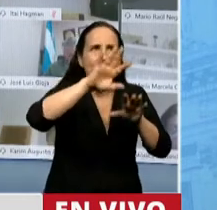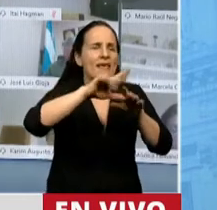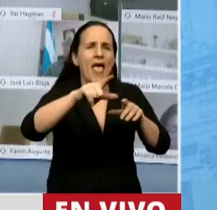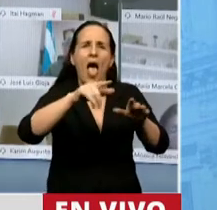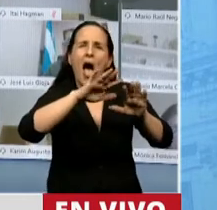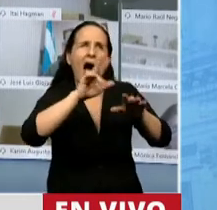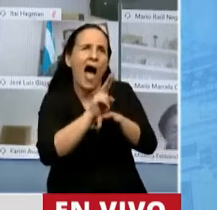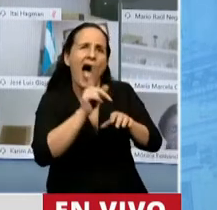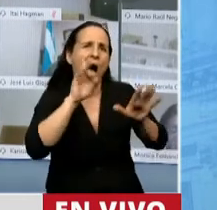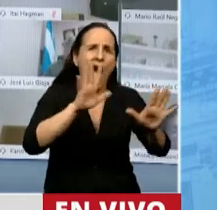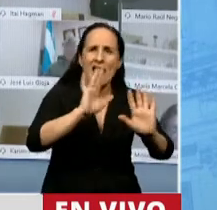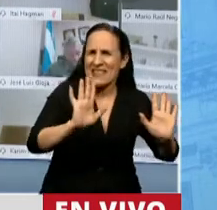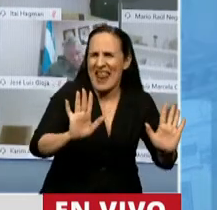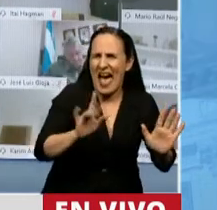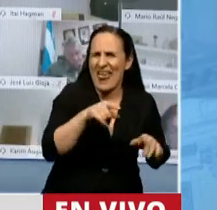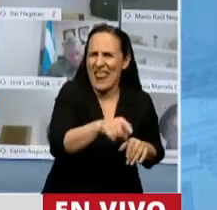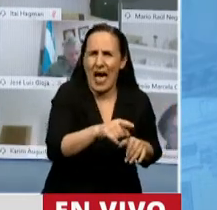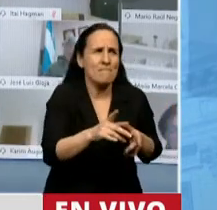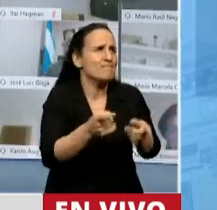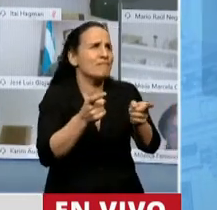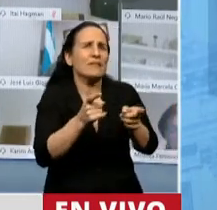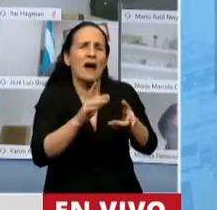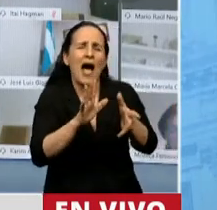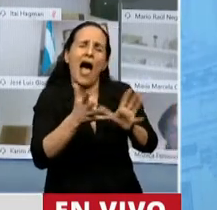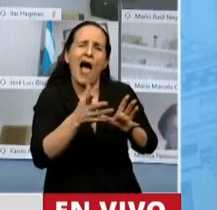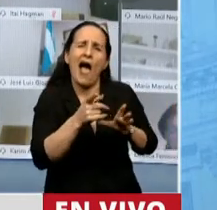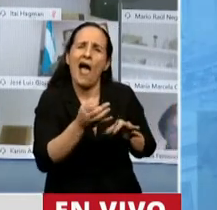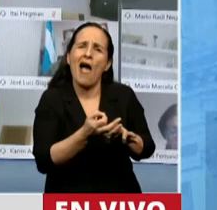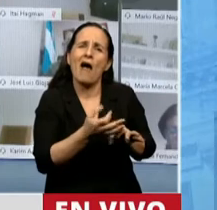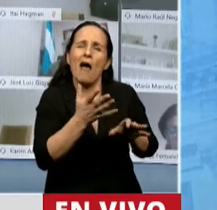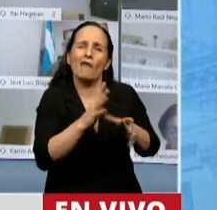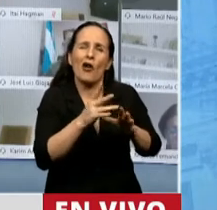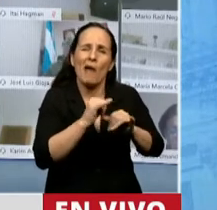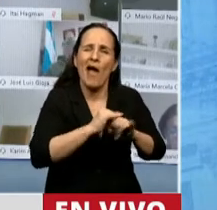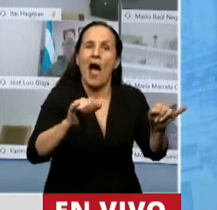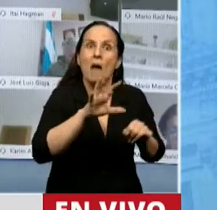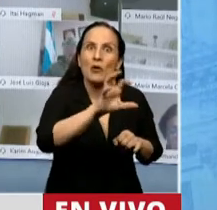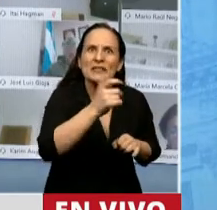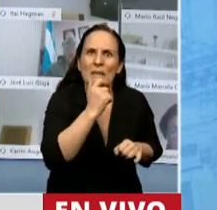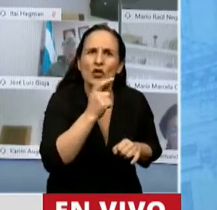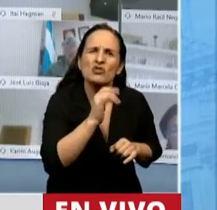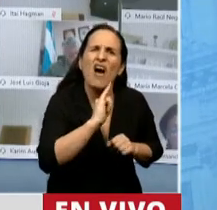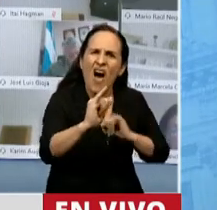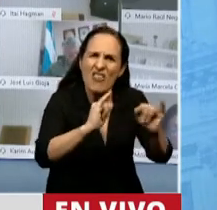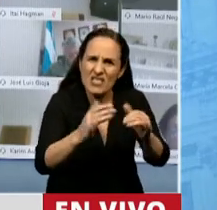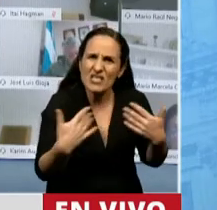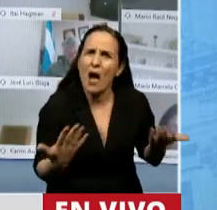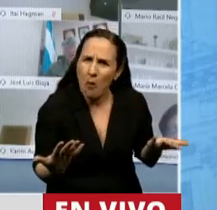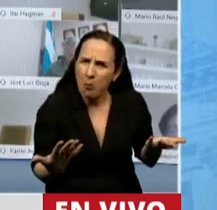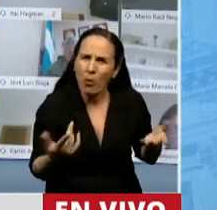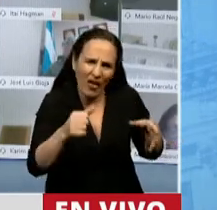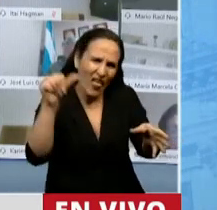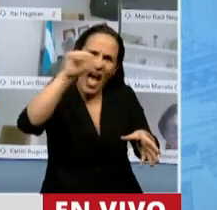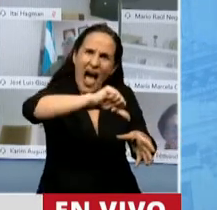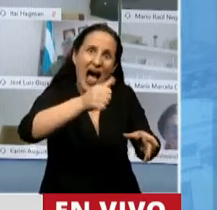de profesionalidad y de legitimación de tipo publicitaria, le hacían creer al pueblo de Mendoza que se le podía echar ácido y cianuro